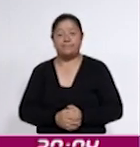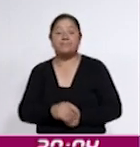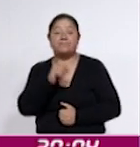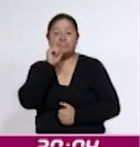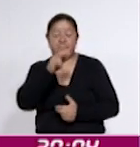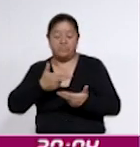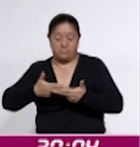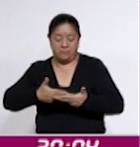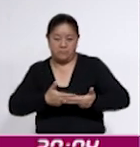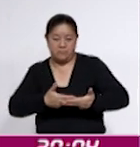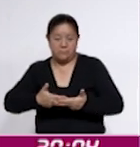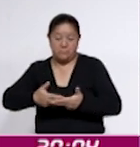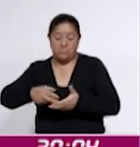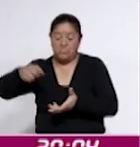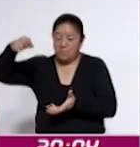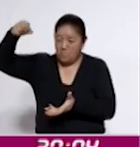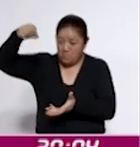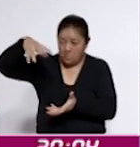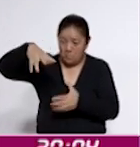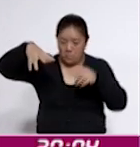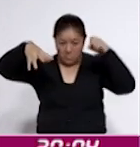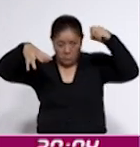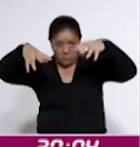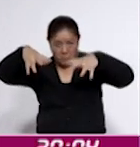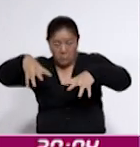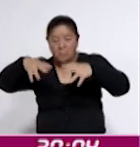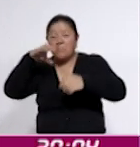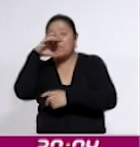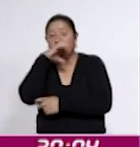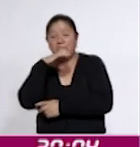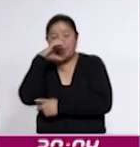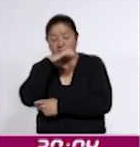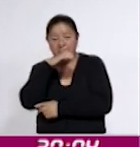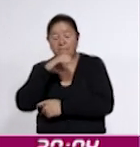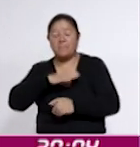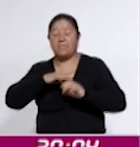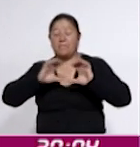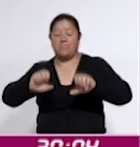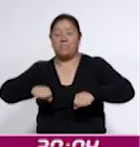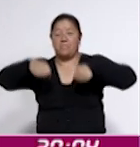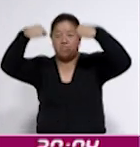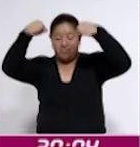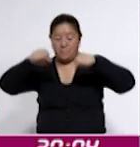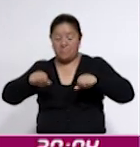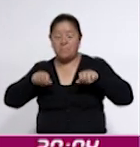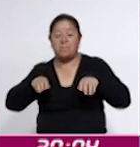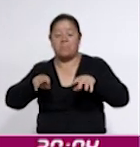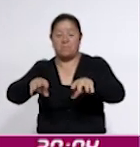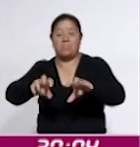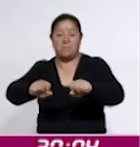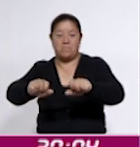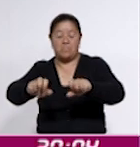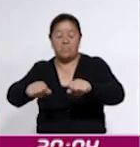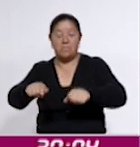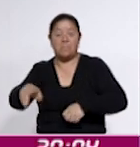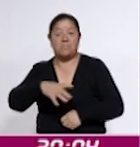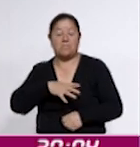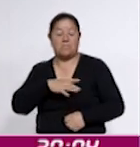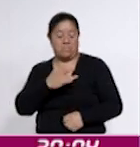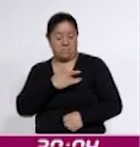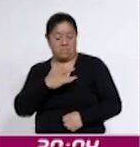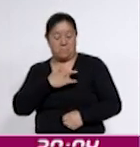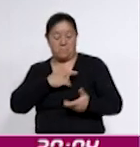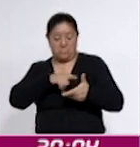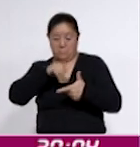cuna radiante de calor, incubadora, electrocardiógrafo avanzado, equipo